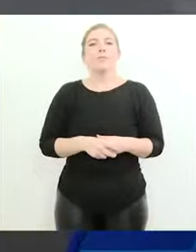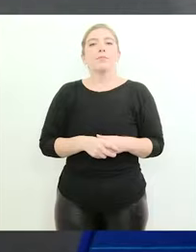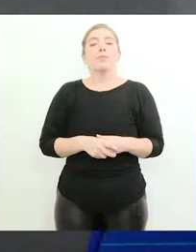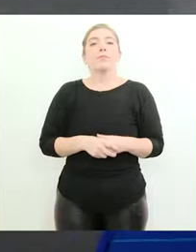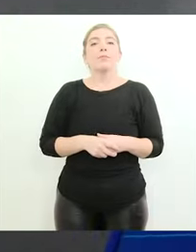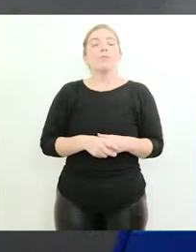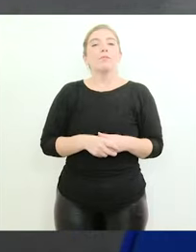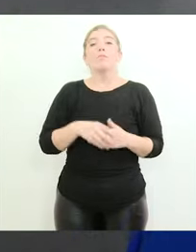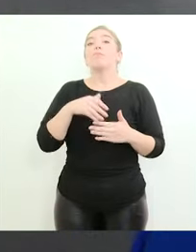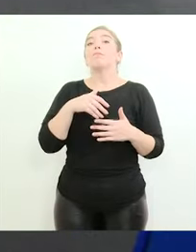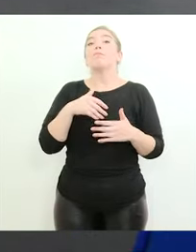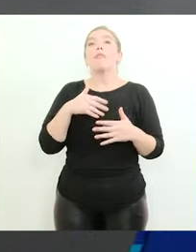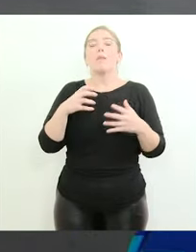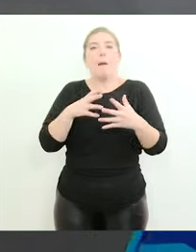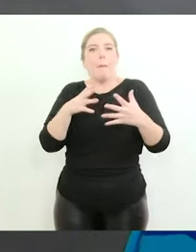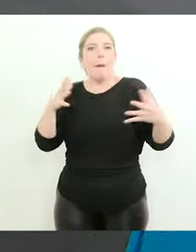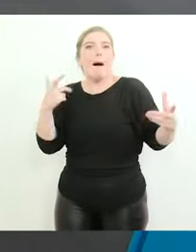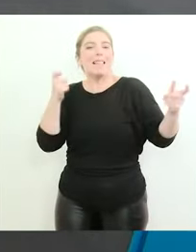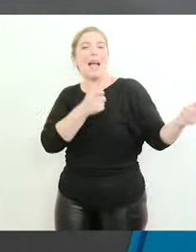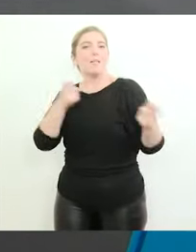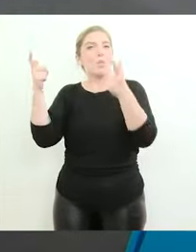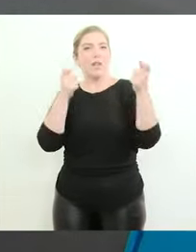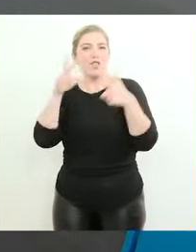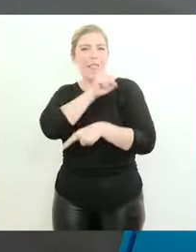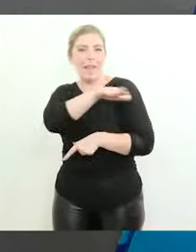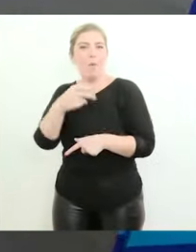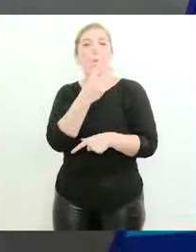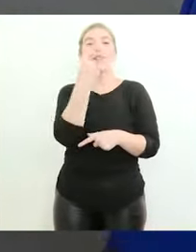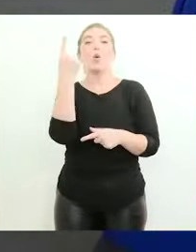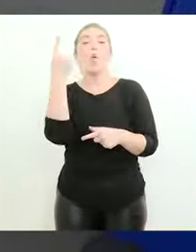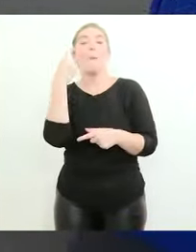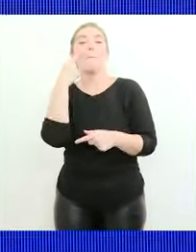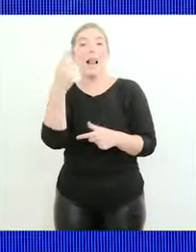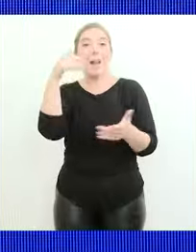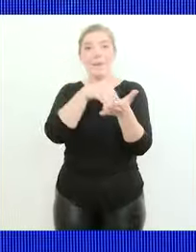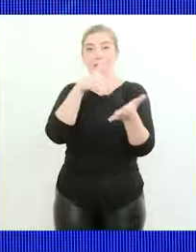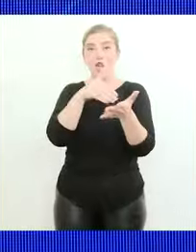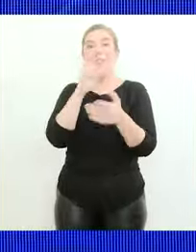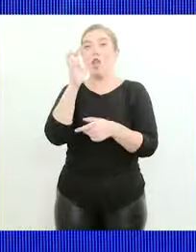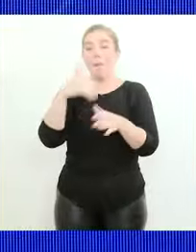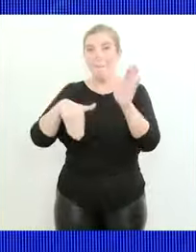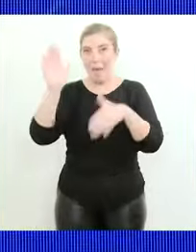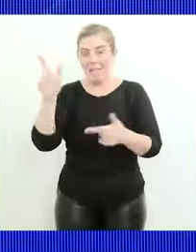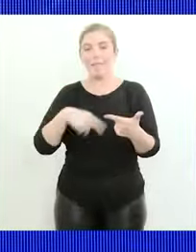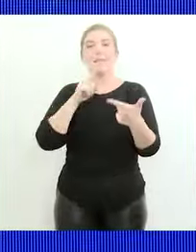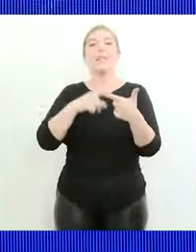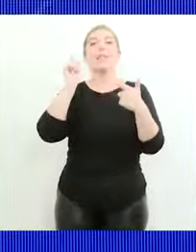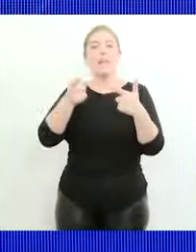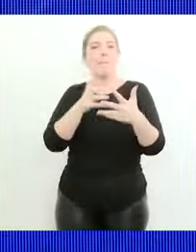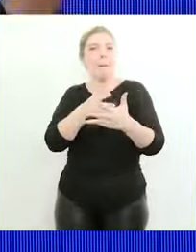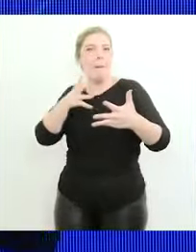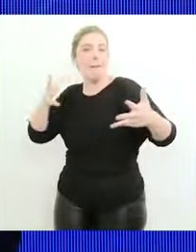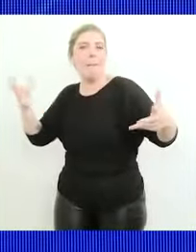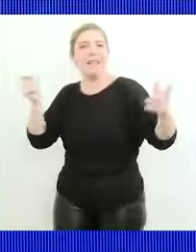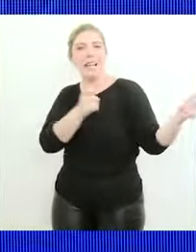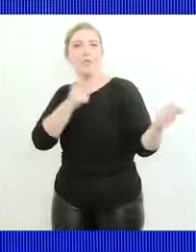el crecimiento de las exportaciones de agro 21 mil millones de dólares más el crecimiento de la exportación energética que